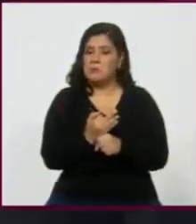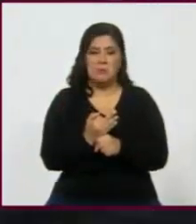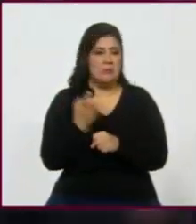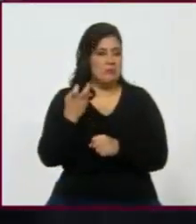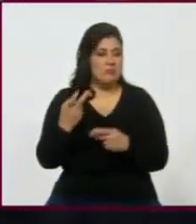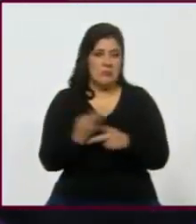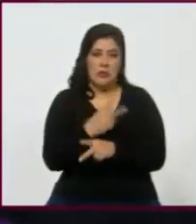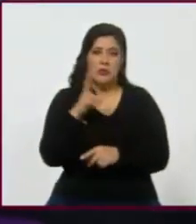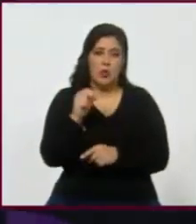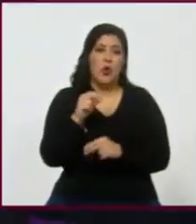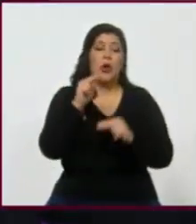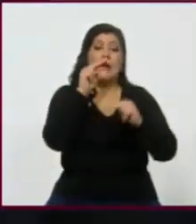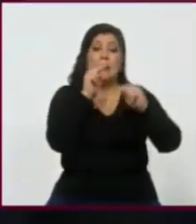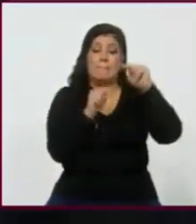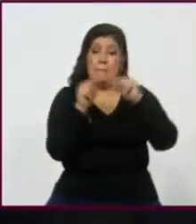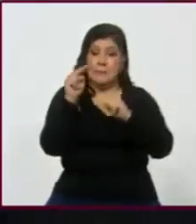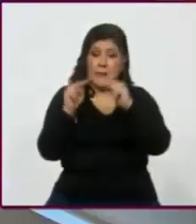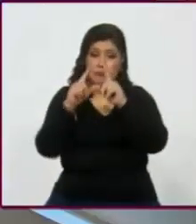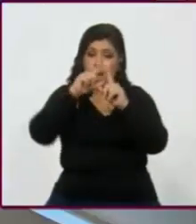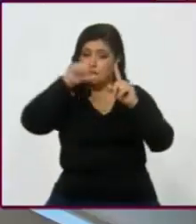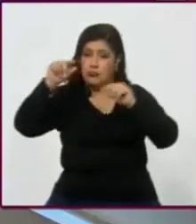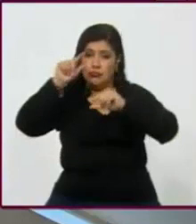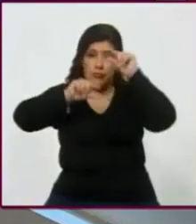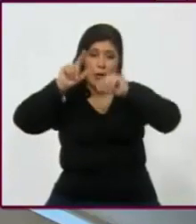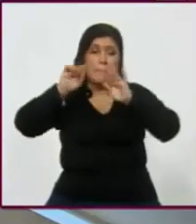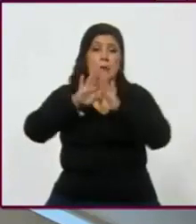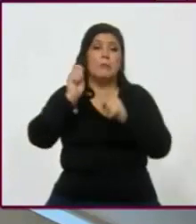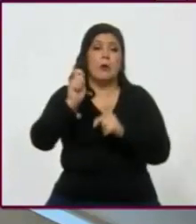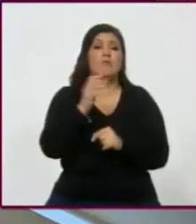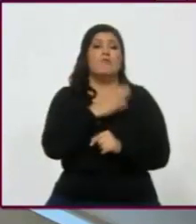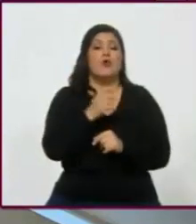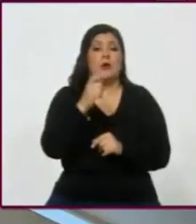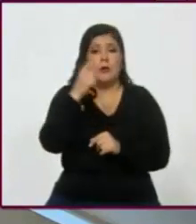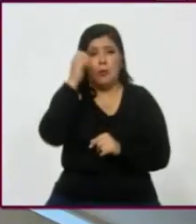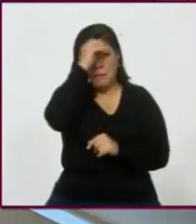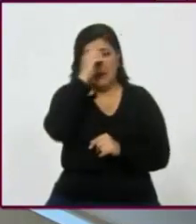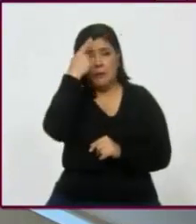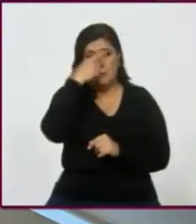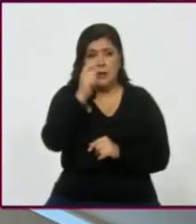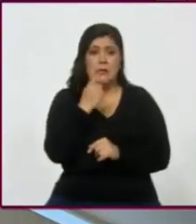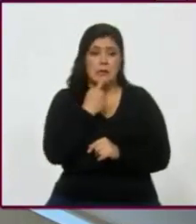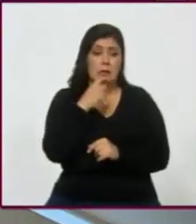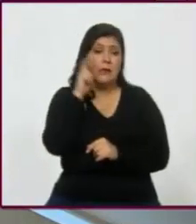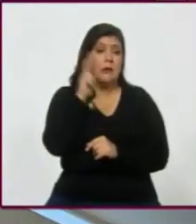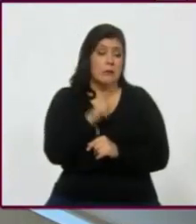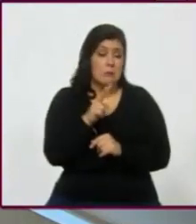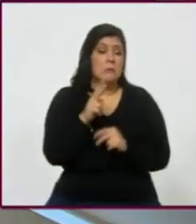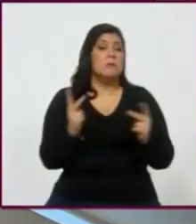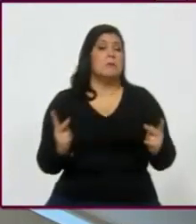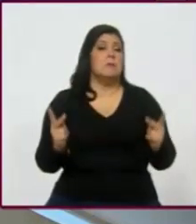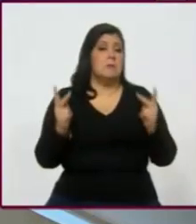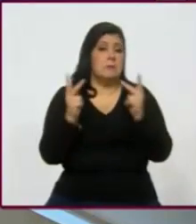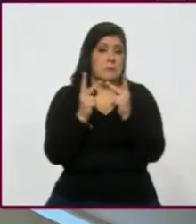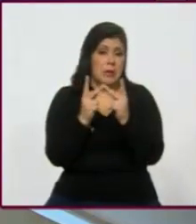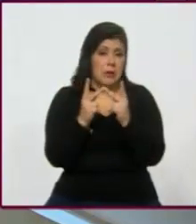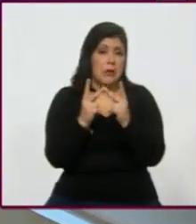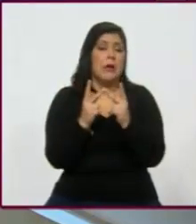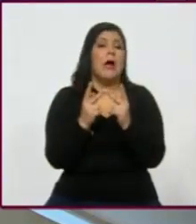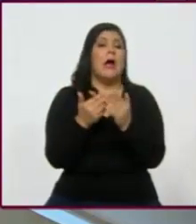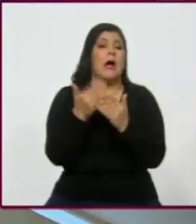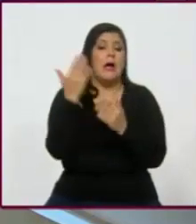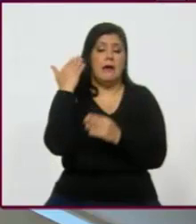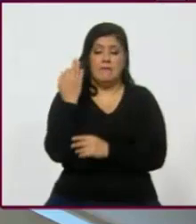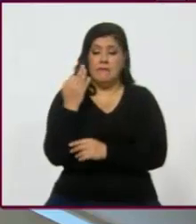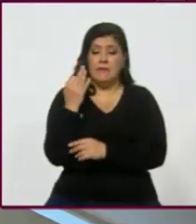los niveles de buena opinión de López Obrador, que me parecen datos muy impresionantes, son muy similares a los que tenía en febrero de